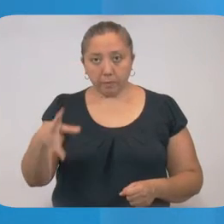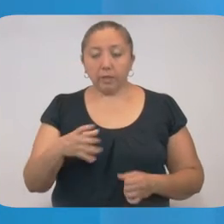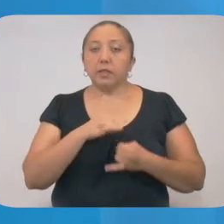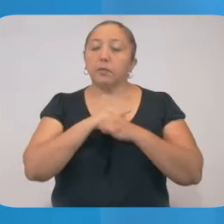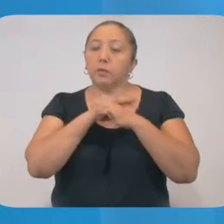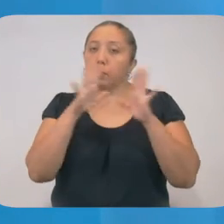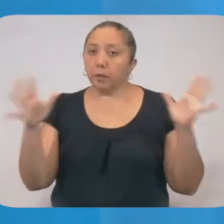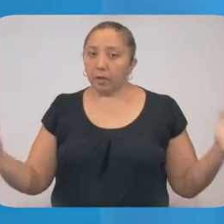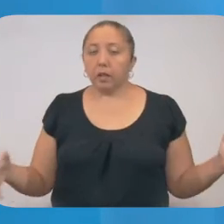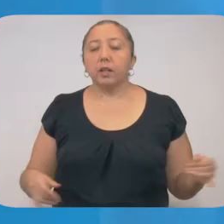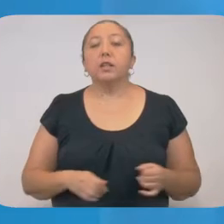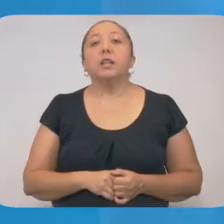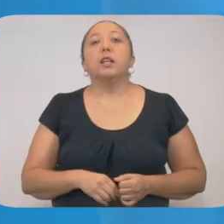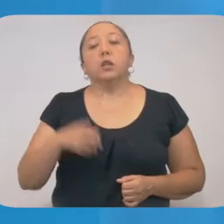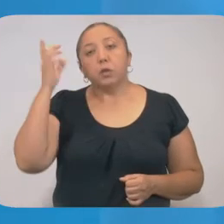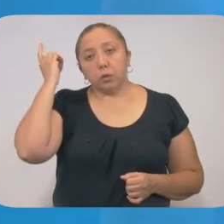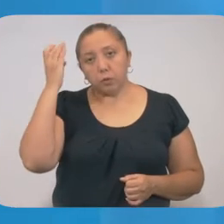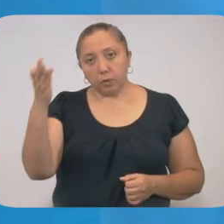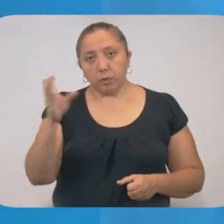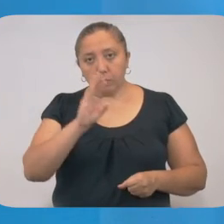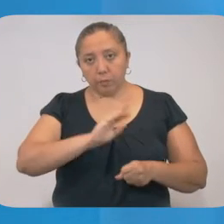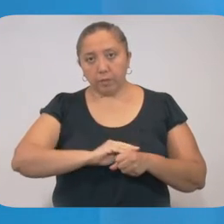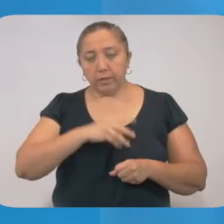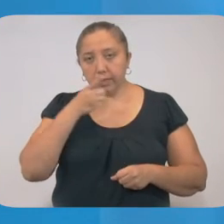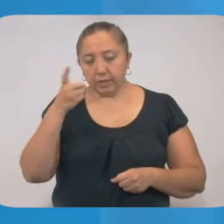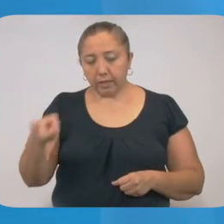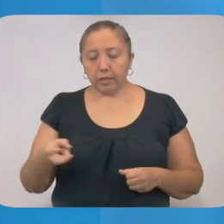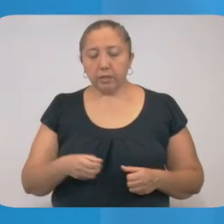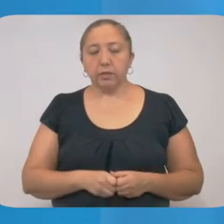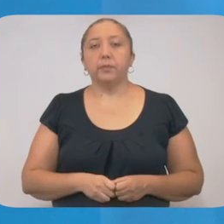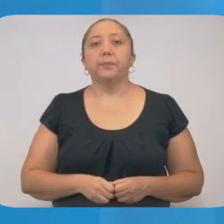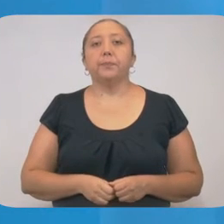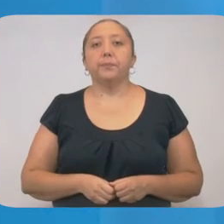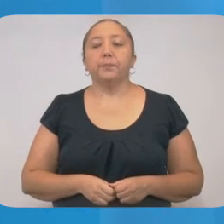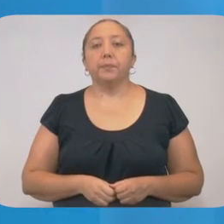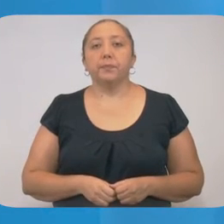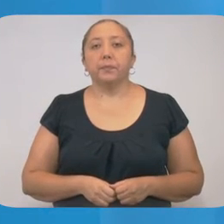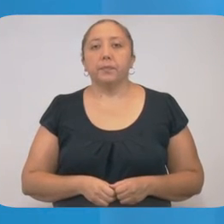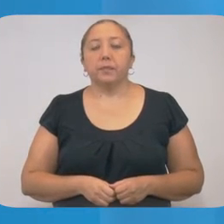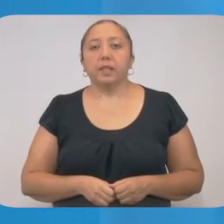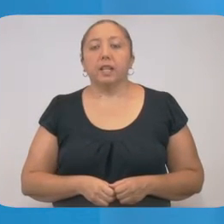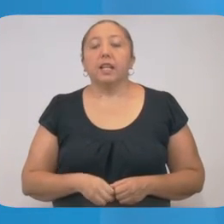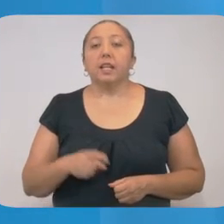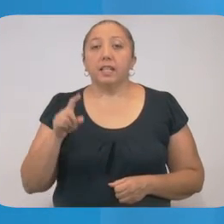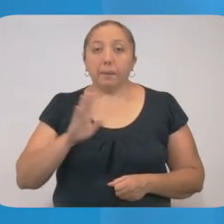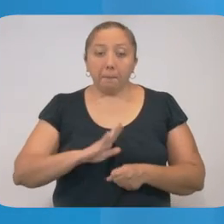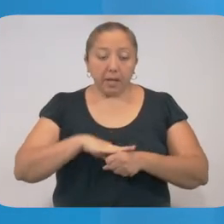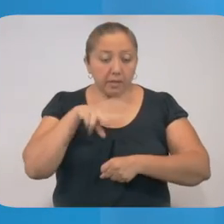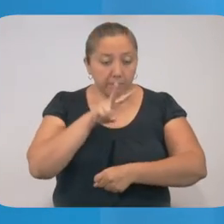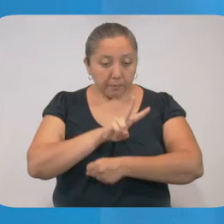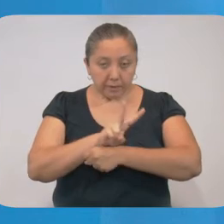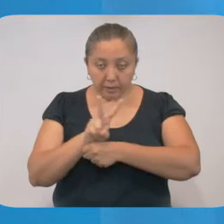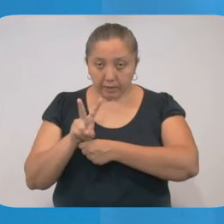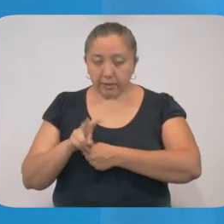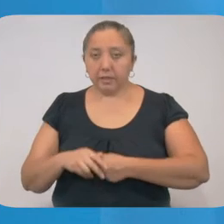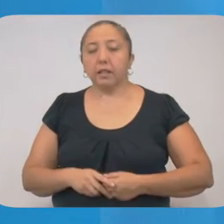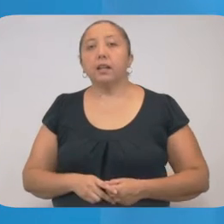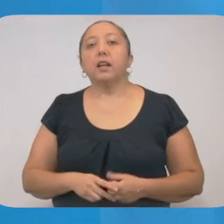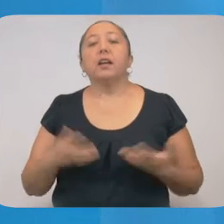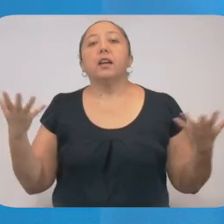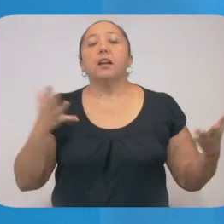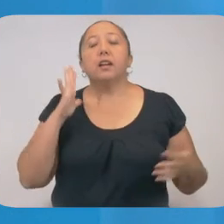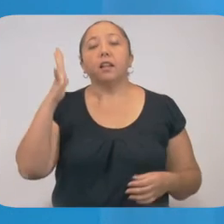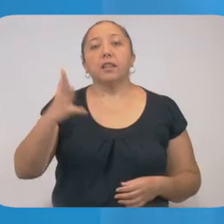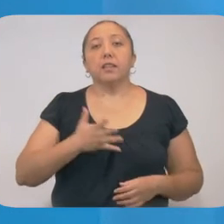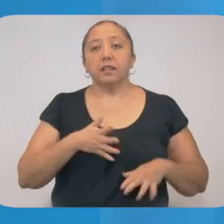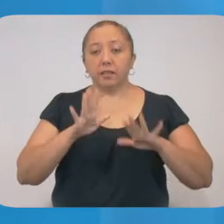reflejará en los partes médicos durante la implementación de estos operativos. Esta mayor vigilancia epidemiológica permitirá